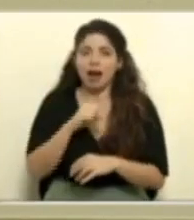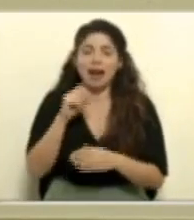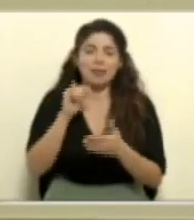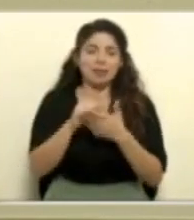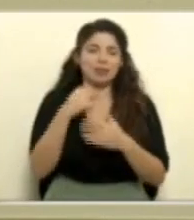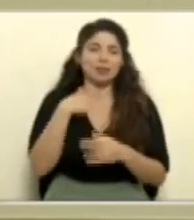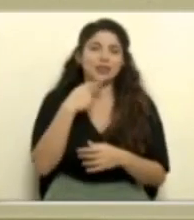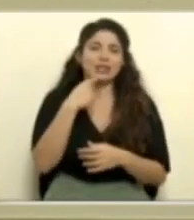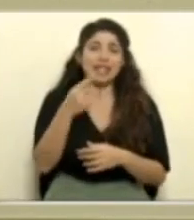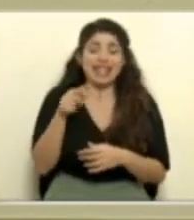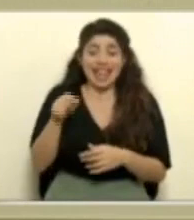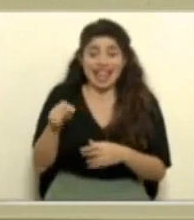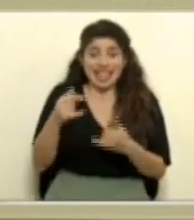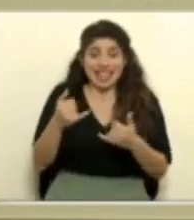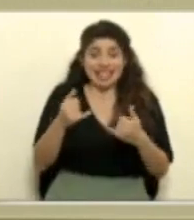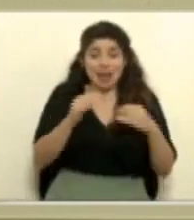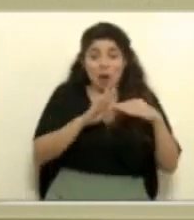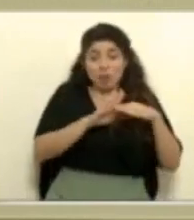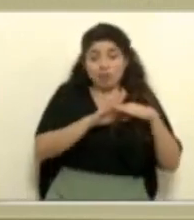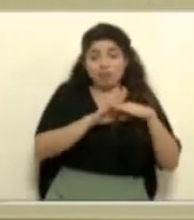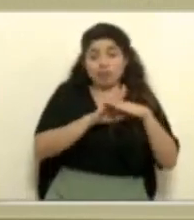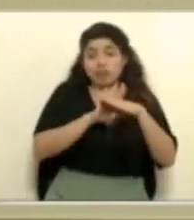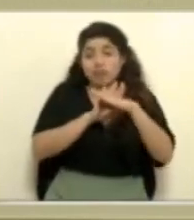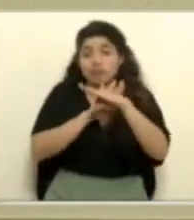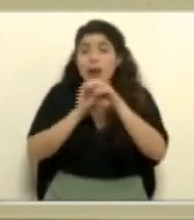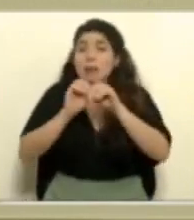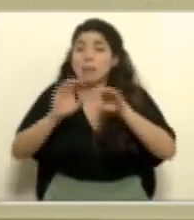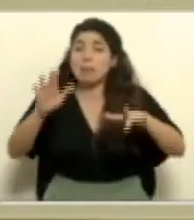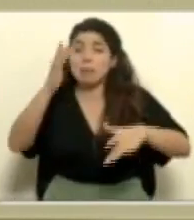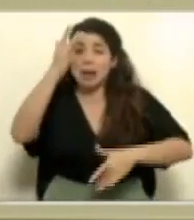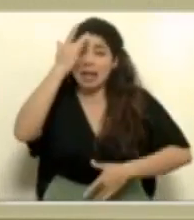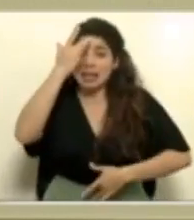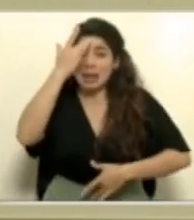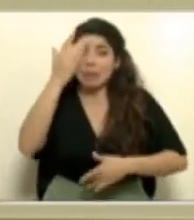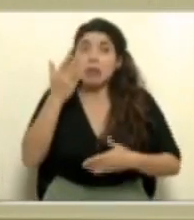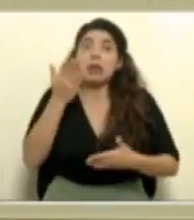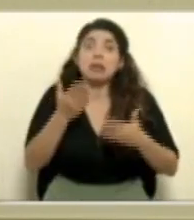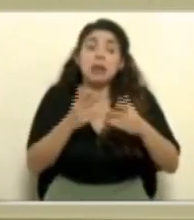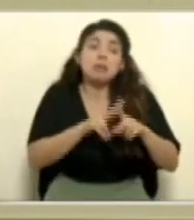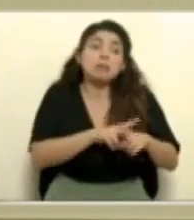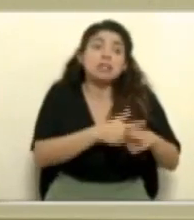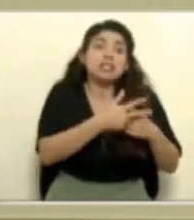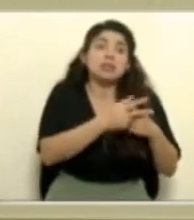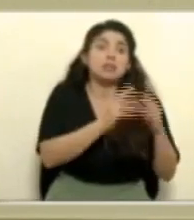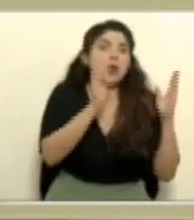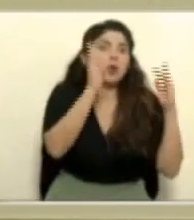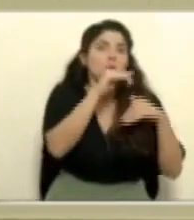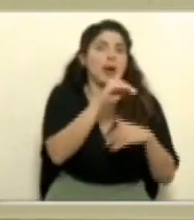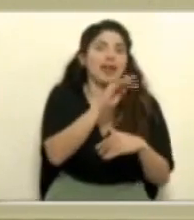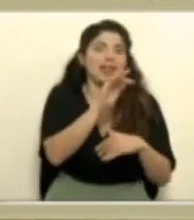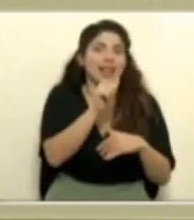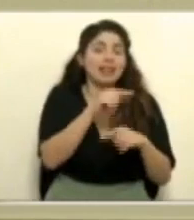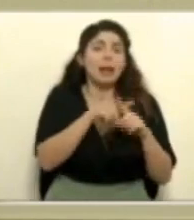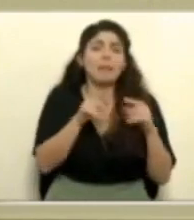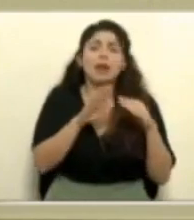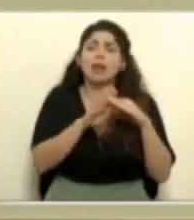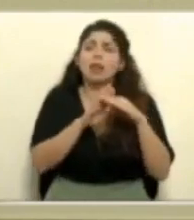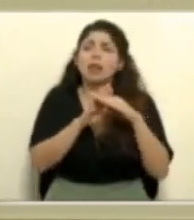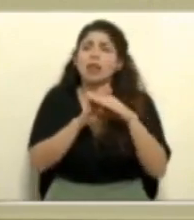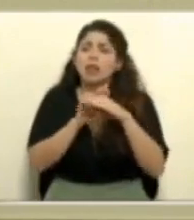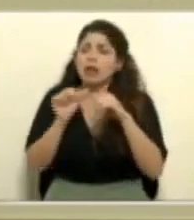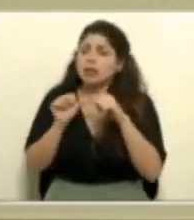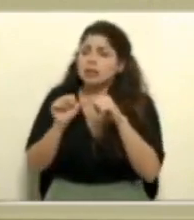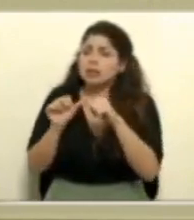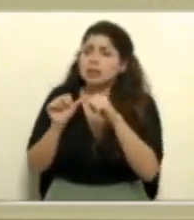esta ola pandémica al final es cierto que posiblemente empezó sin la Delta, pero se ha venido sosteniendo ya en